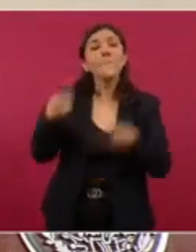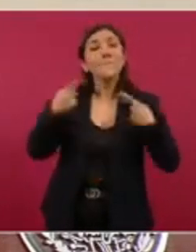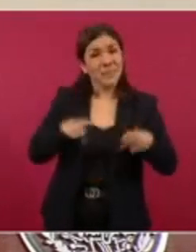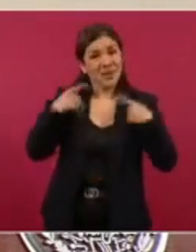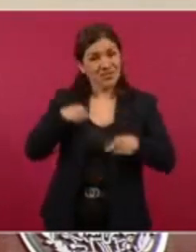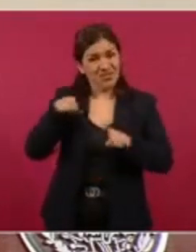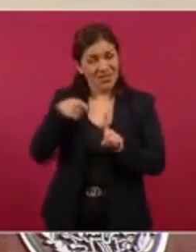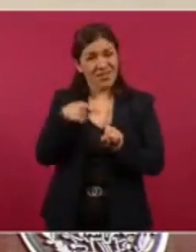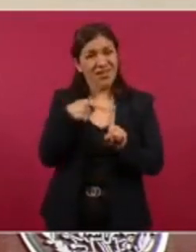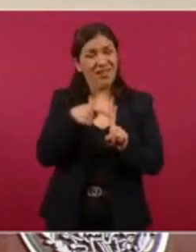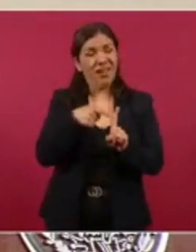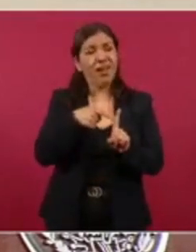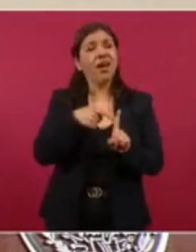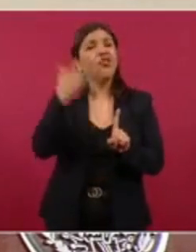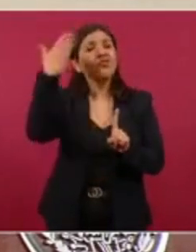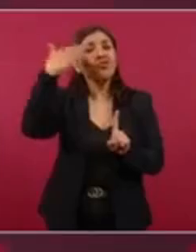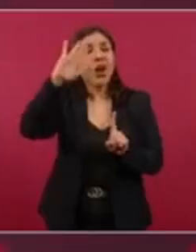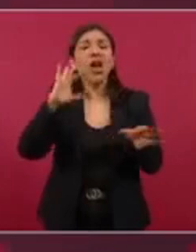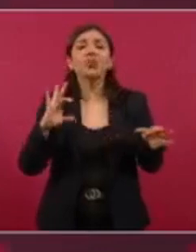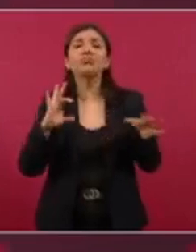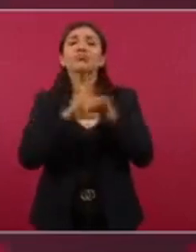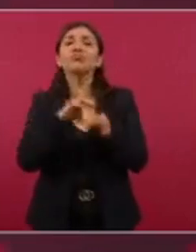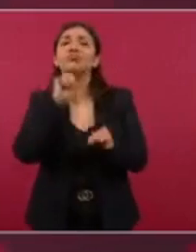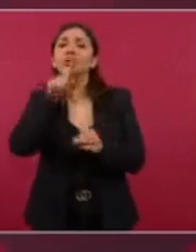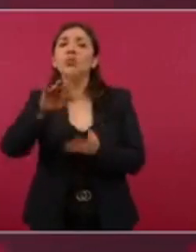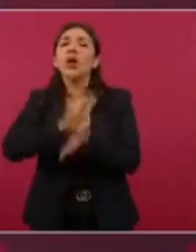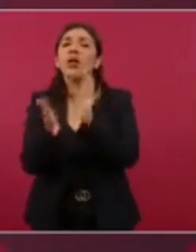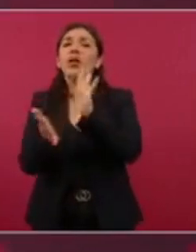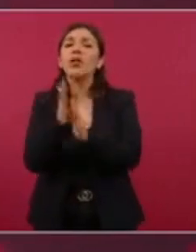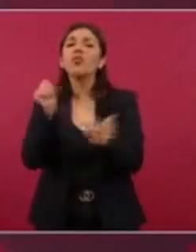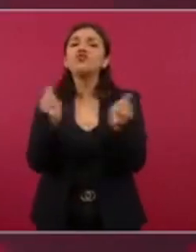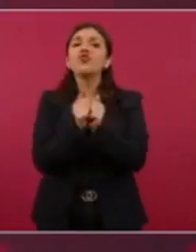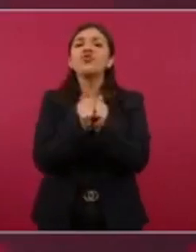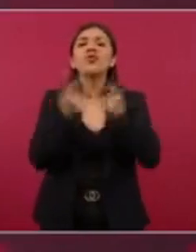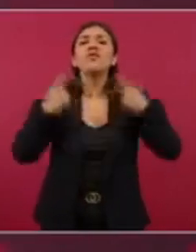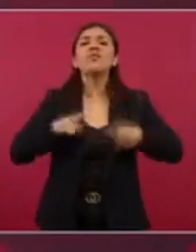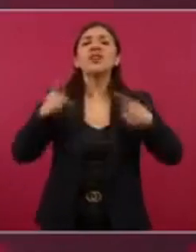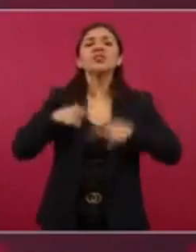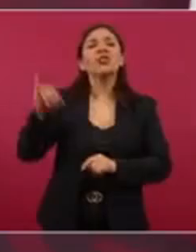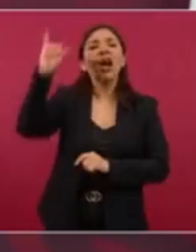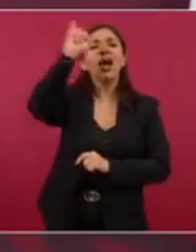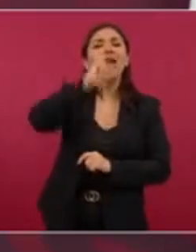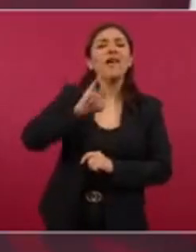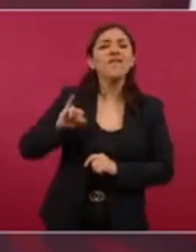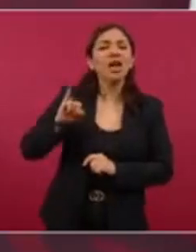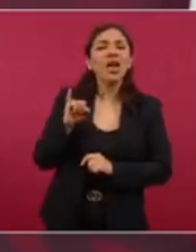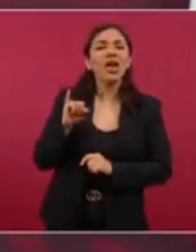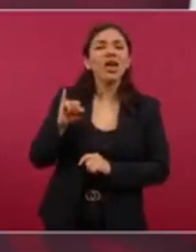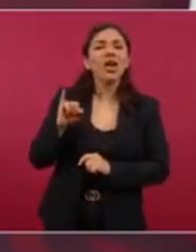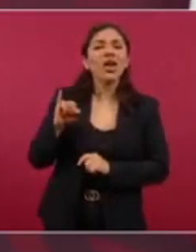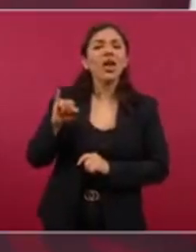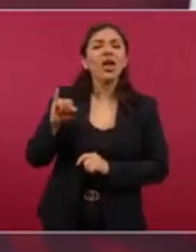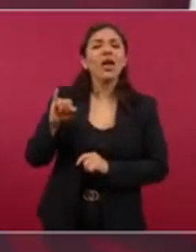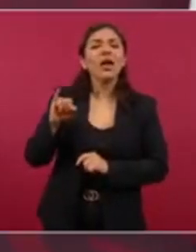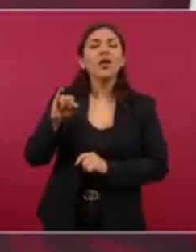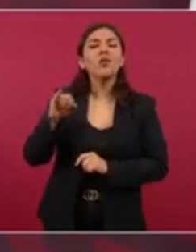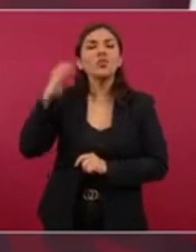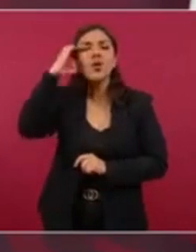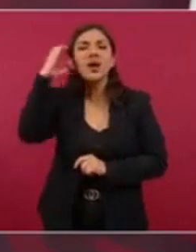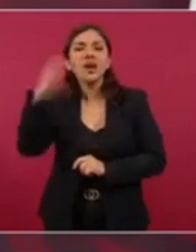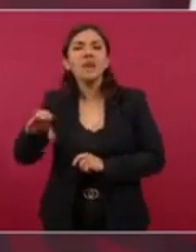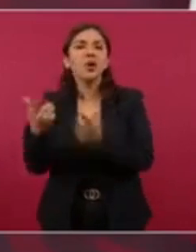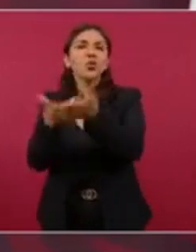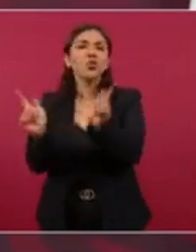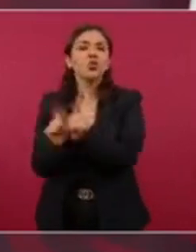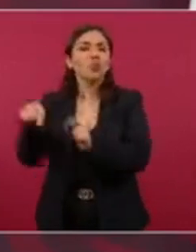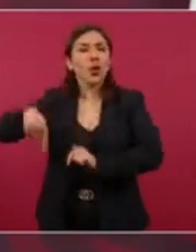con jefes de la delincuencia en México.